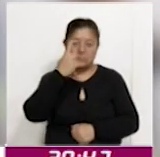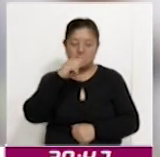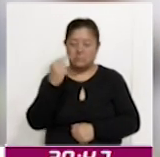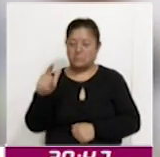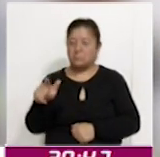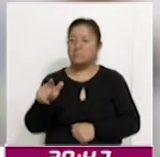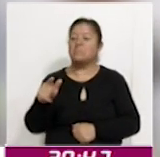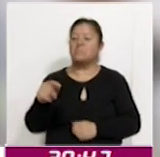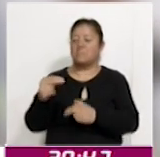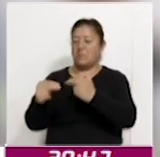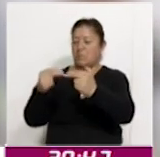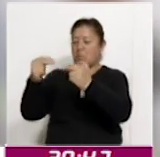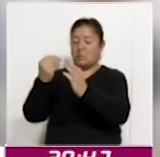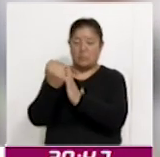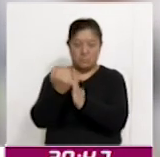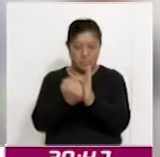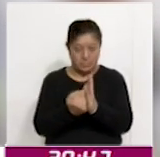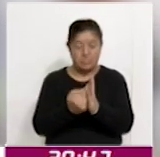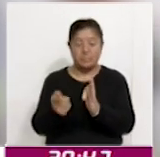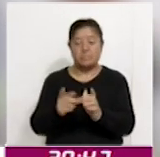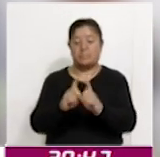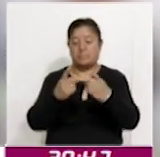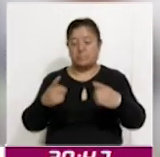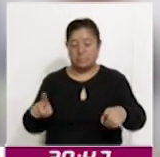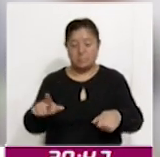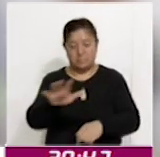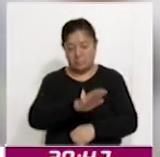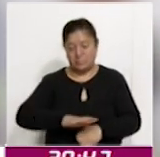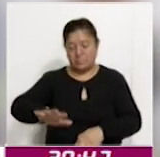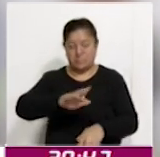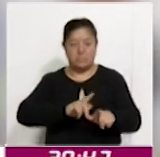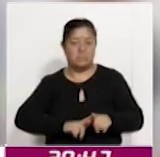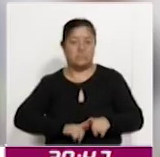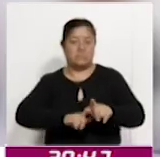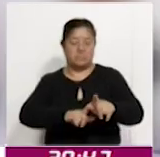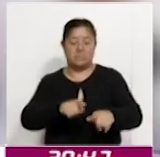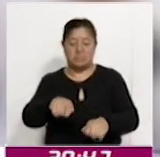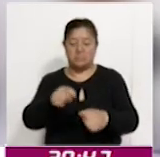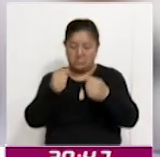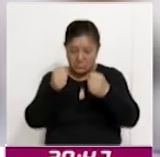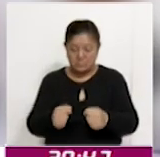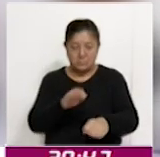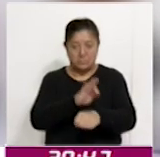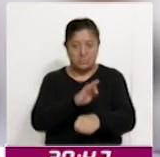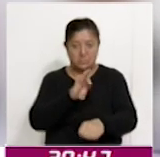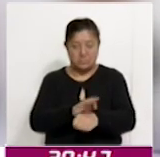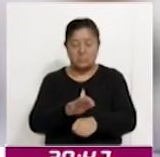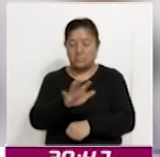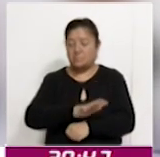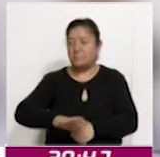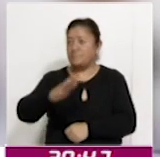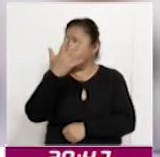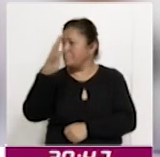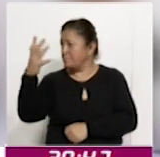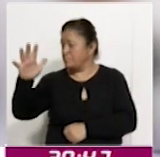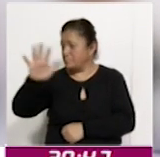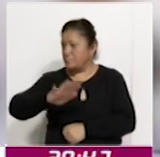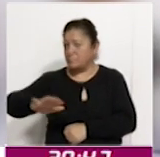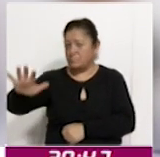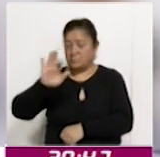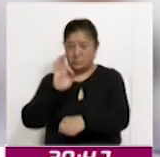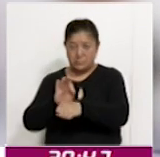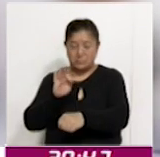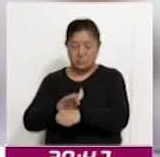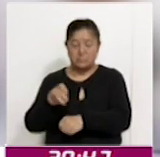emisiones de carbono y promover el desarrollo urbano sostenible, lo que la convirtió en una firme defensora de la acción climática, destacando el papel